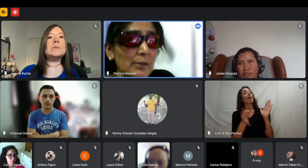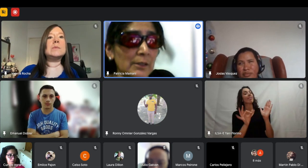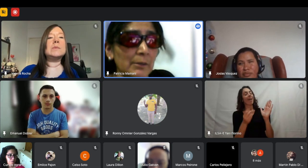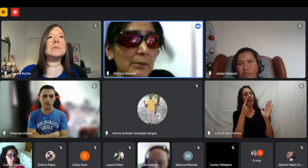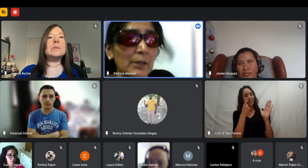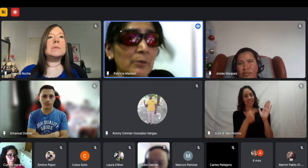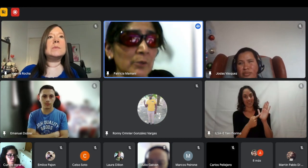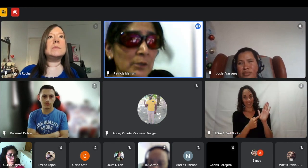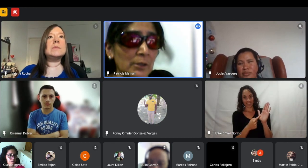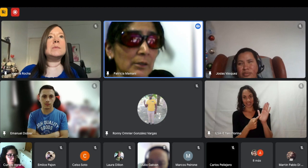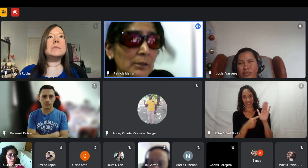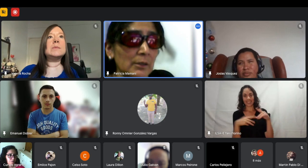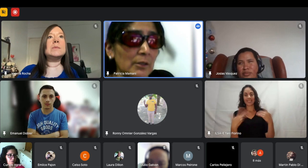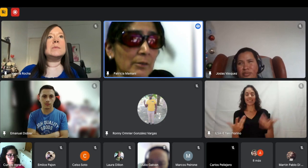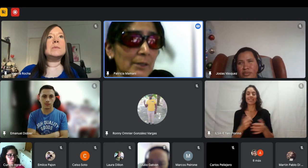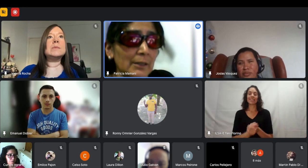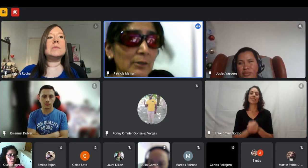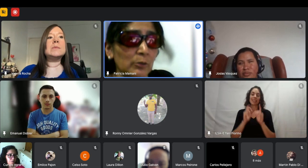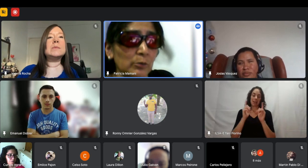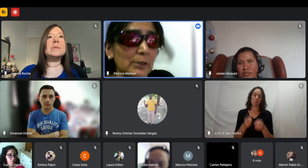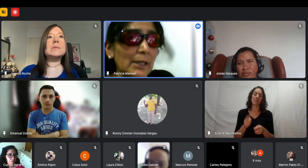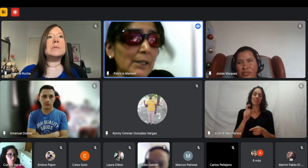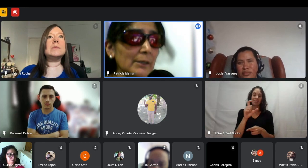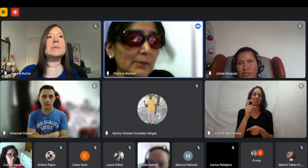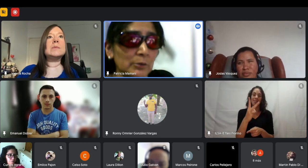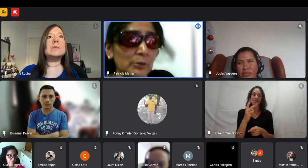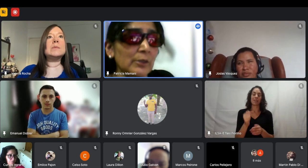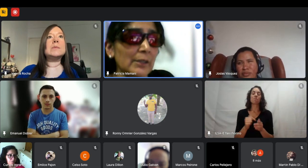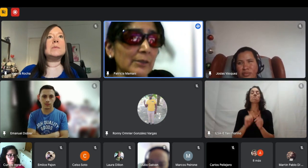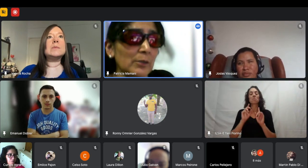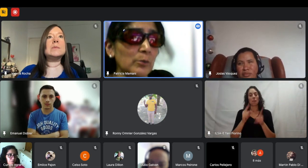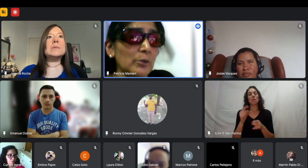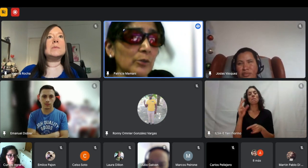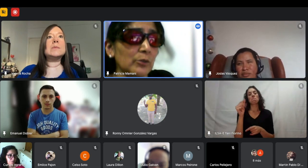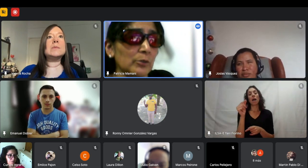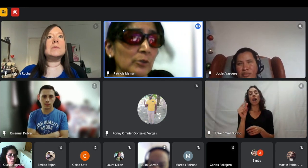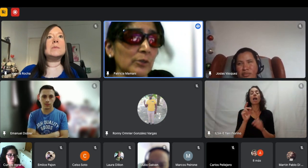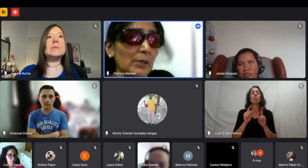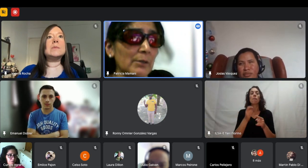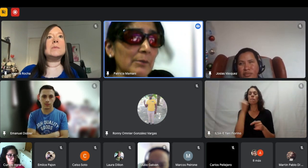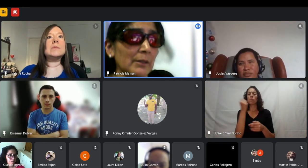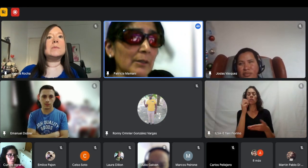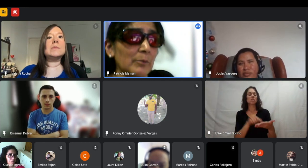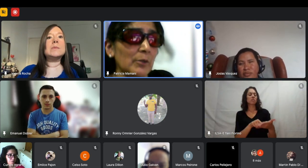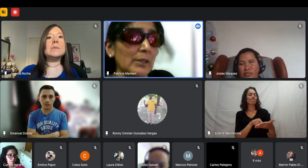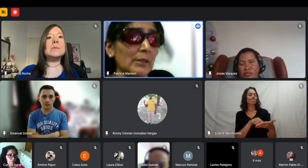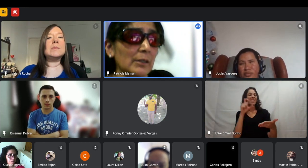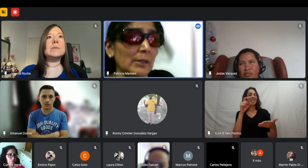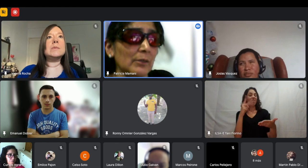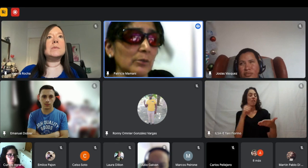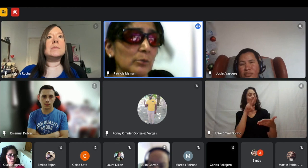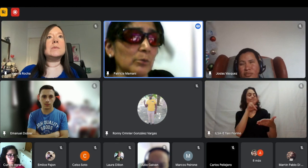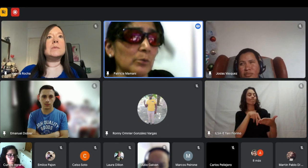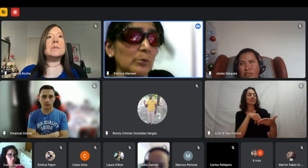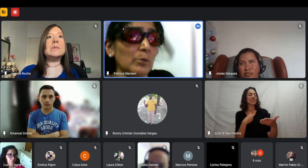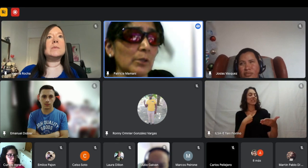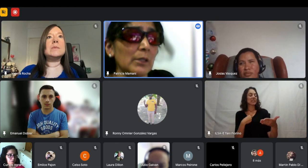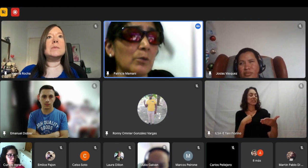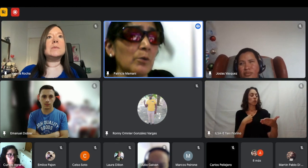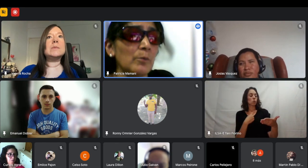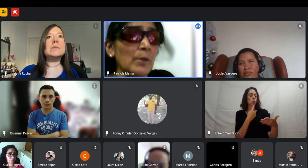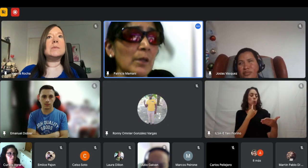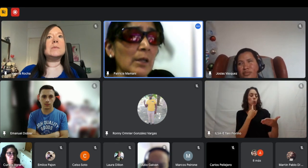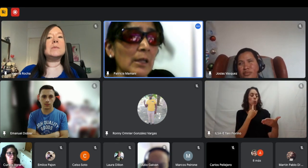lo del CV lo mismo que dijo vale consultar si uno no está seguro si uno no sabe bien qué poner en su